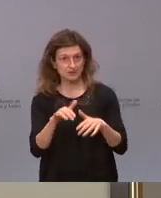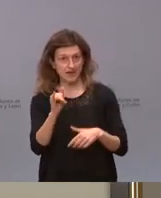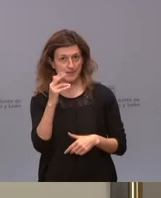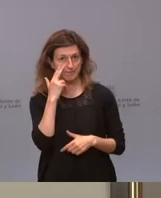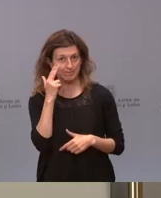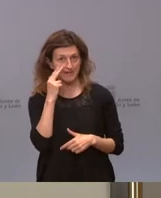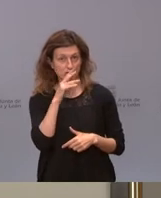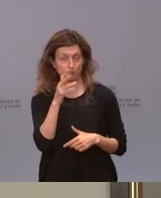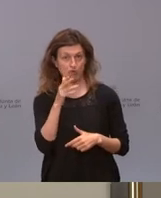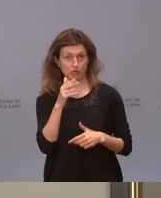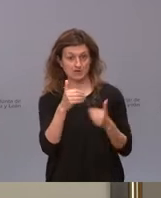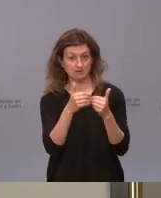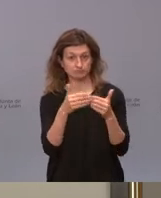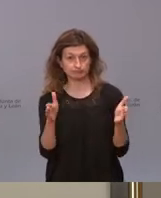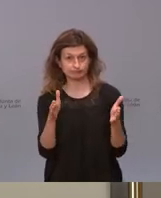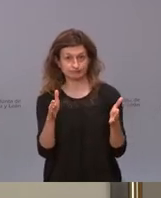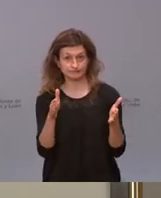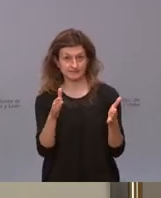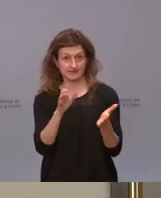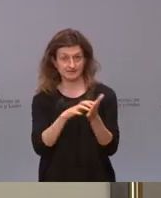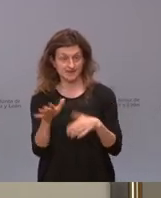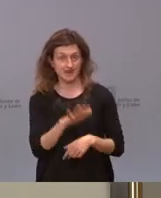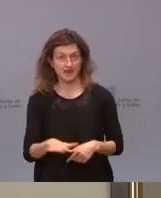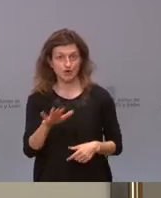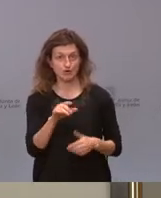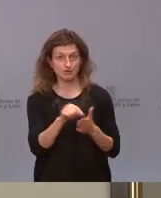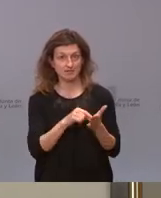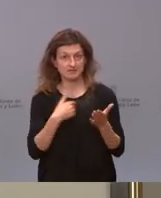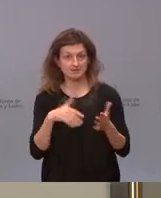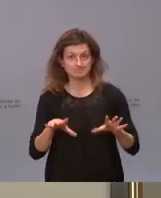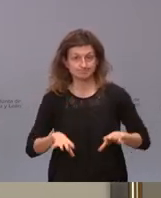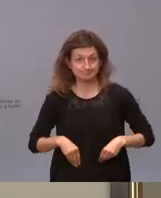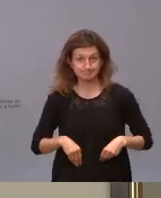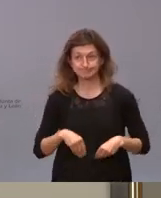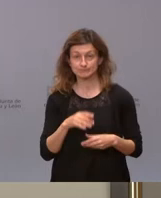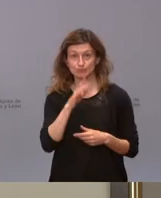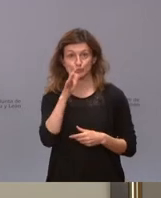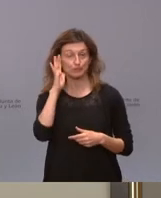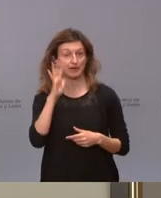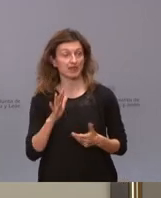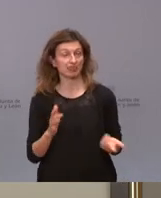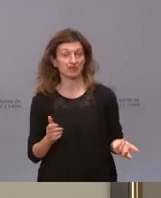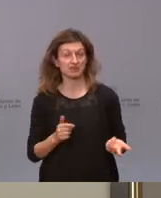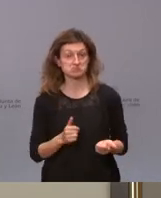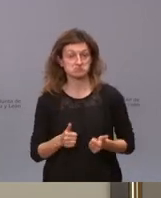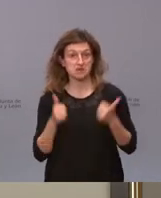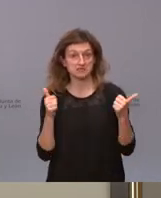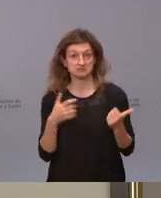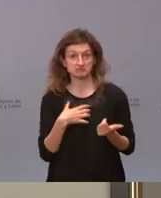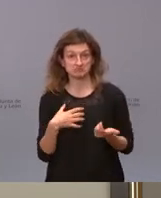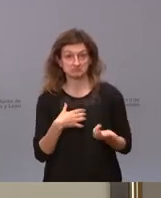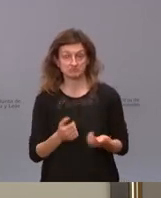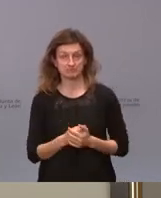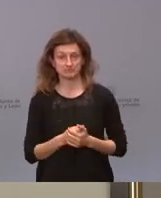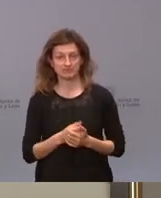esta apertura del cierre perimetral y si las medidas se han adoptado desde la resignación ya que al parecer tampoco quedaba mucho más margen